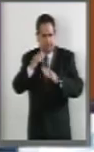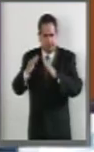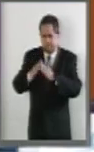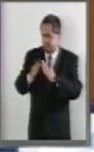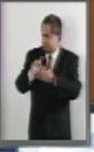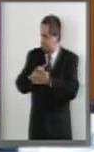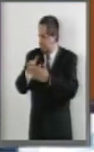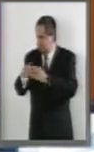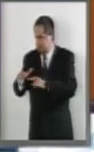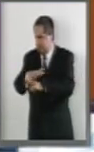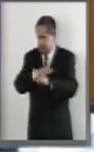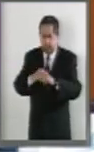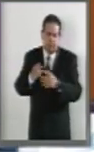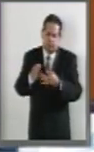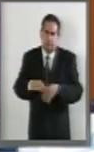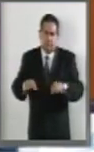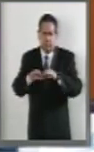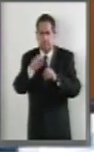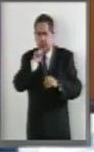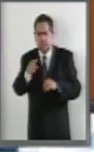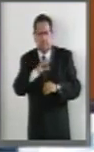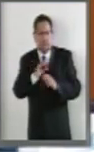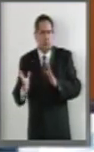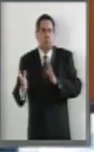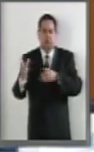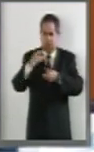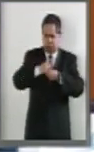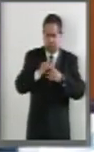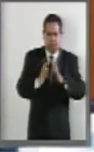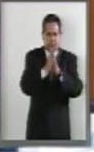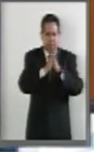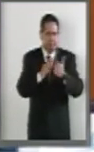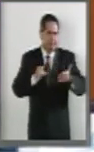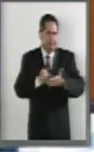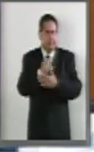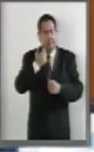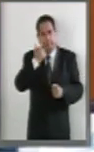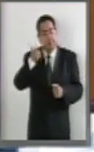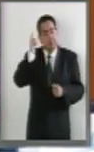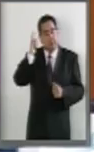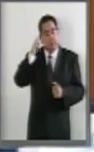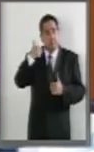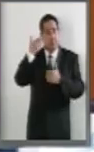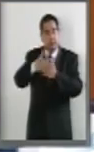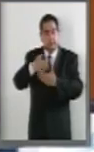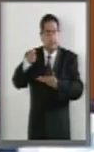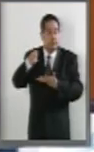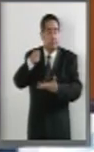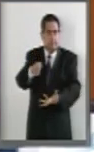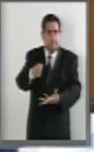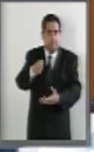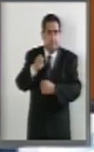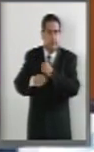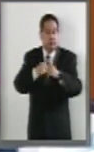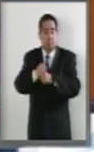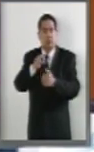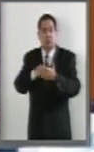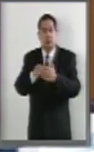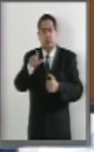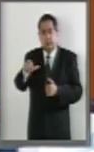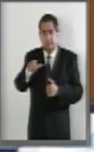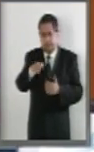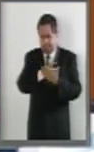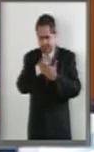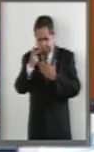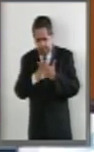cuidan la ecología, es importante que también formen parte de las decisiones. Y ojalá que en el presupuesto de egresos de 2017, este